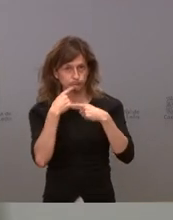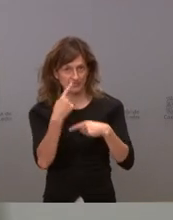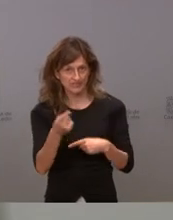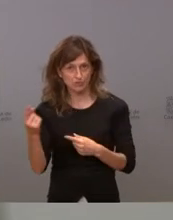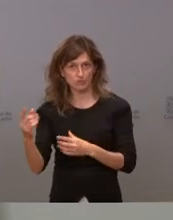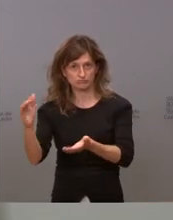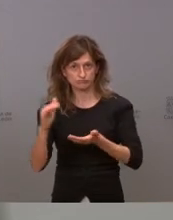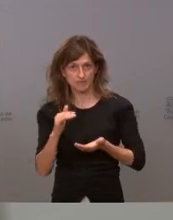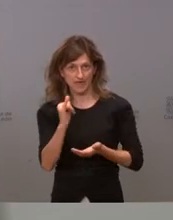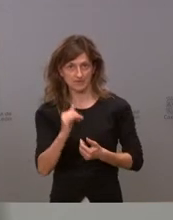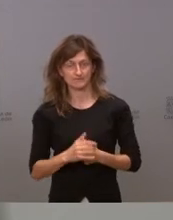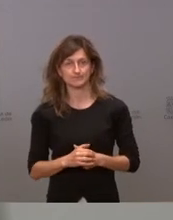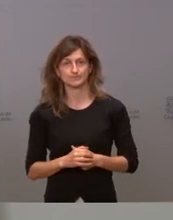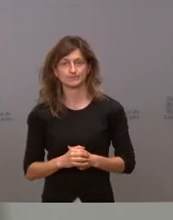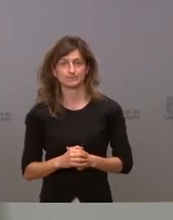sabemos